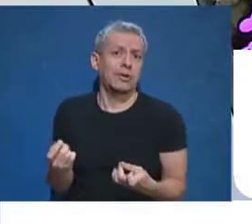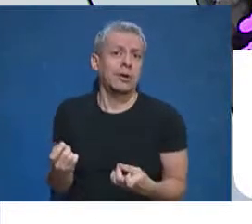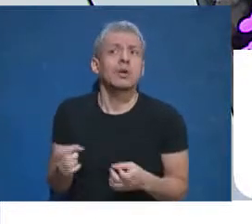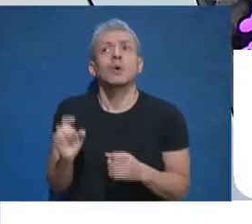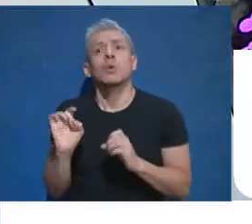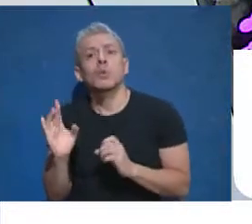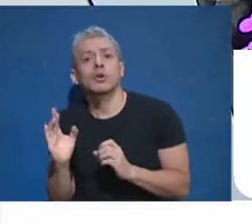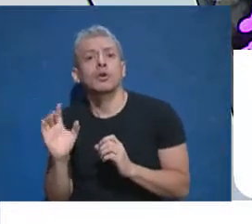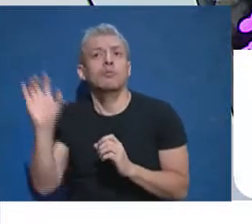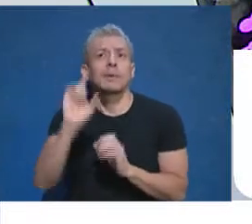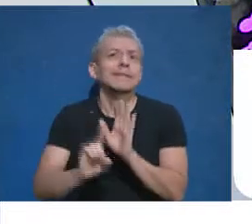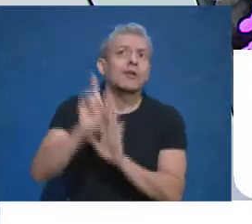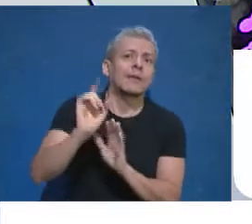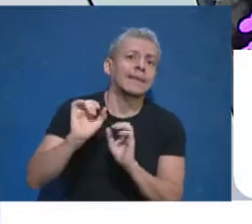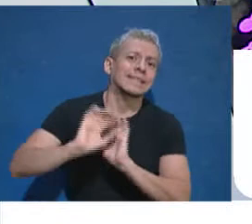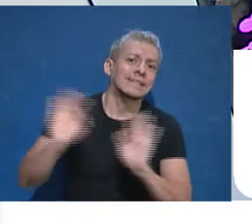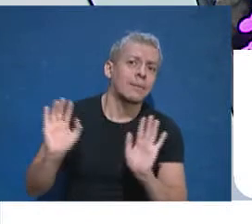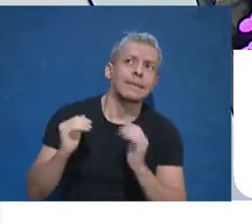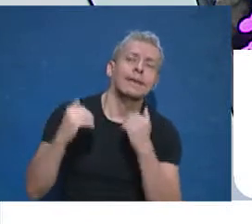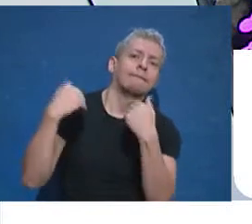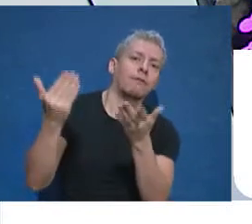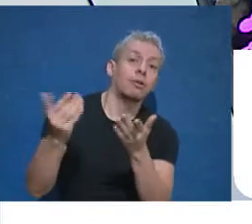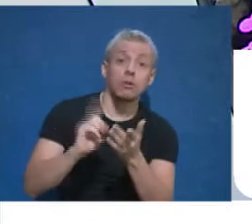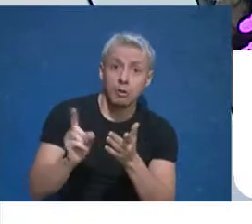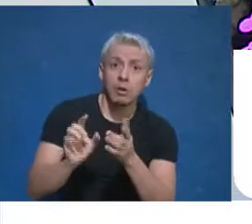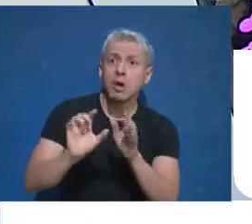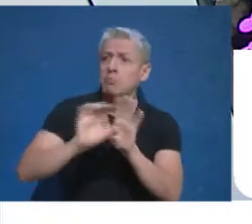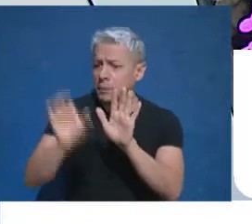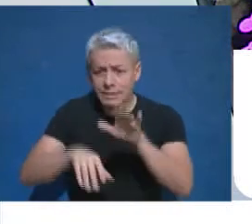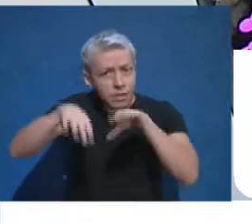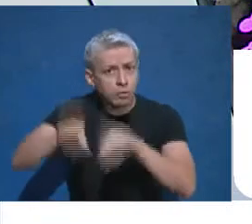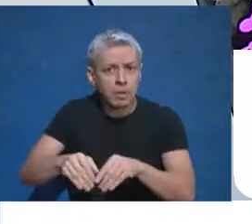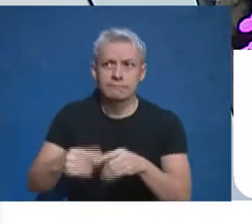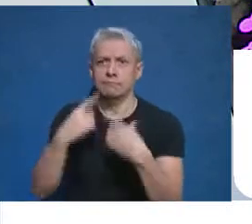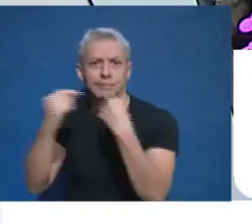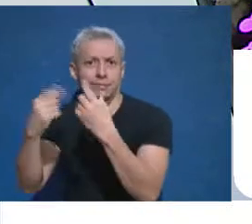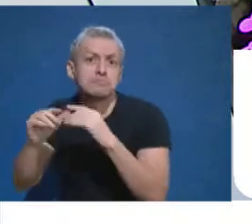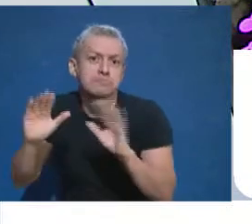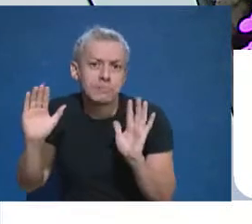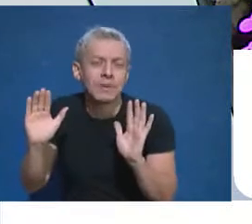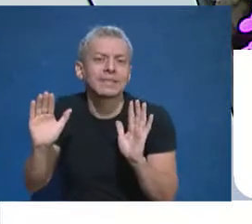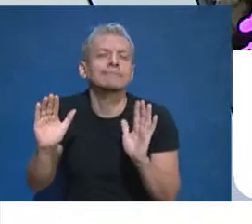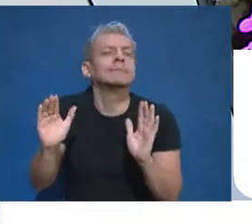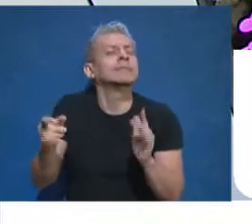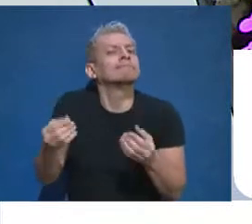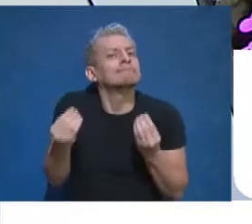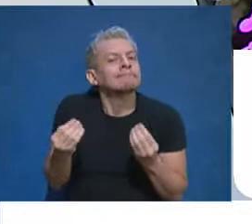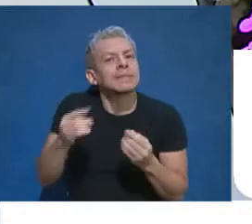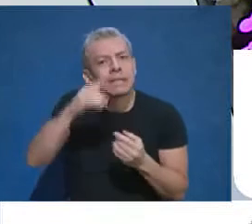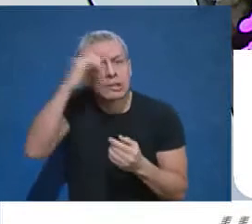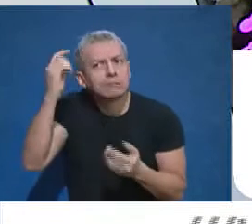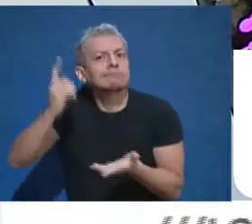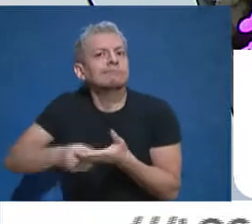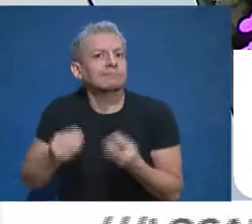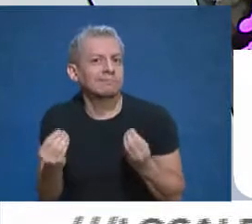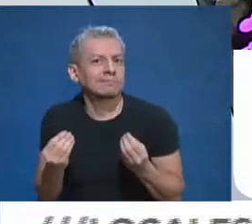Entendiendo esta situación es que habrá que ver qué resuelve la nación porque una cosa es admitir el reclamo de San Juan por una cuestión de